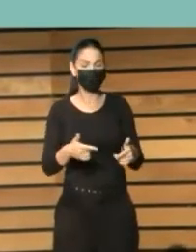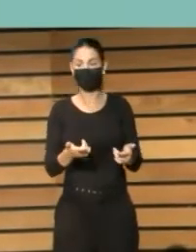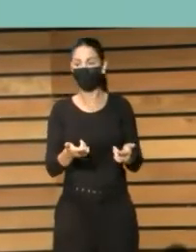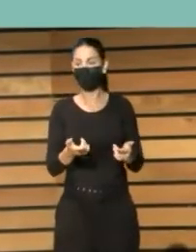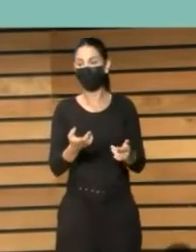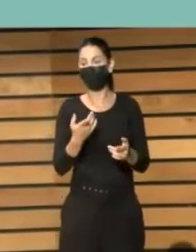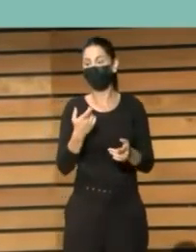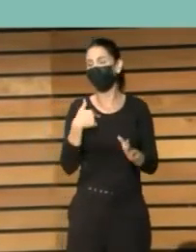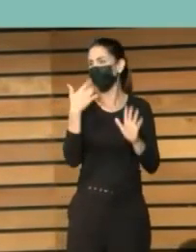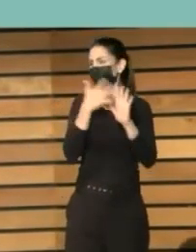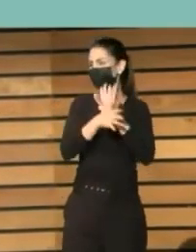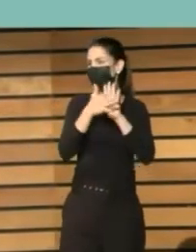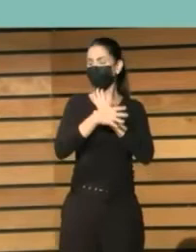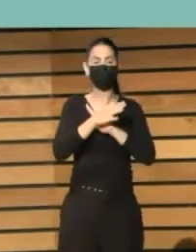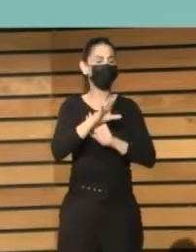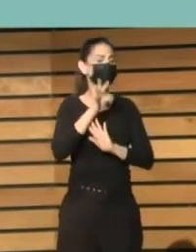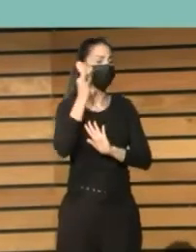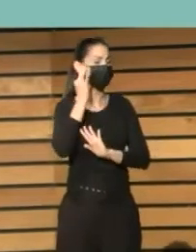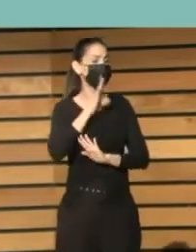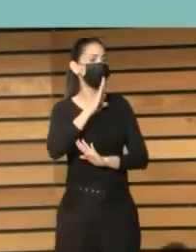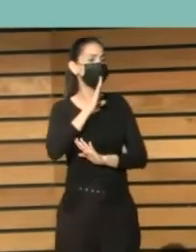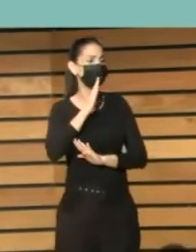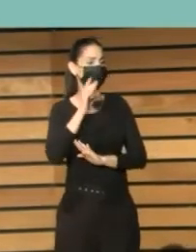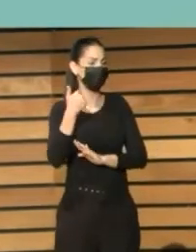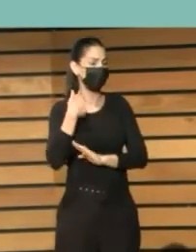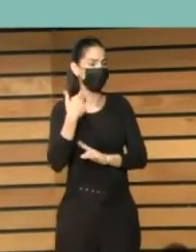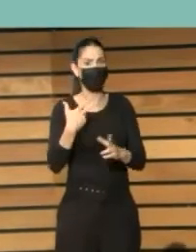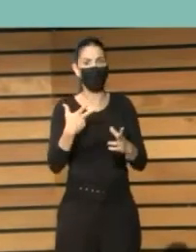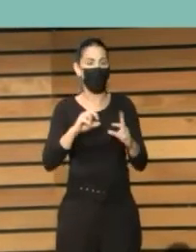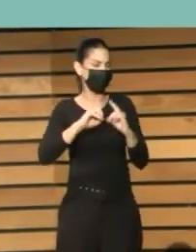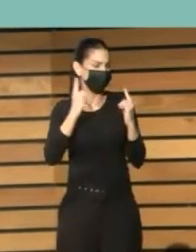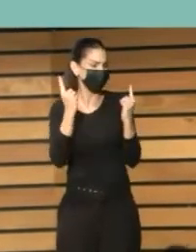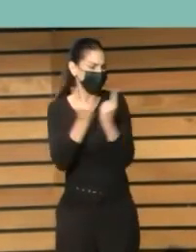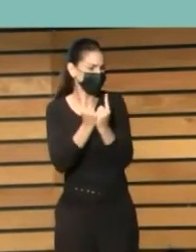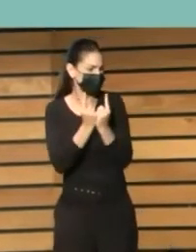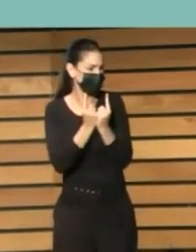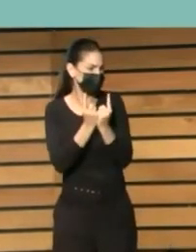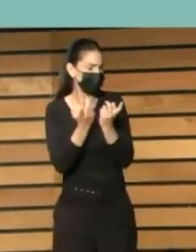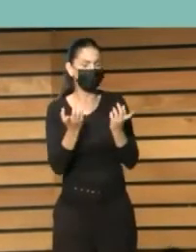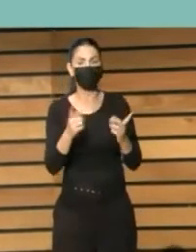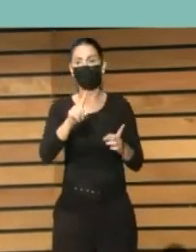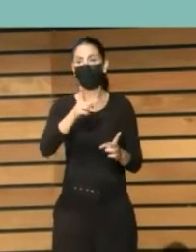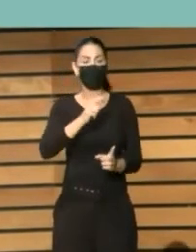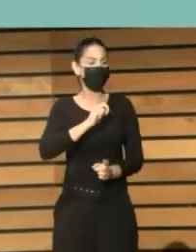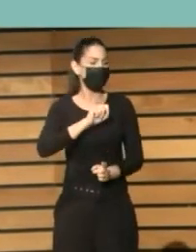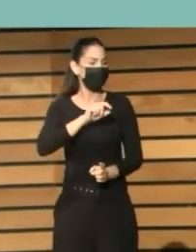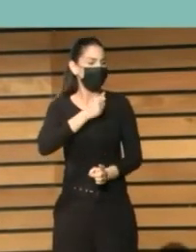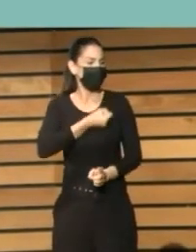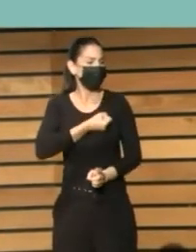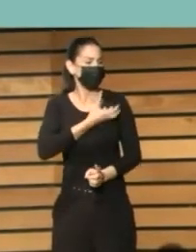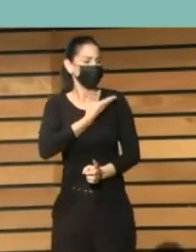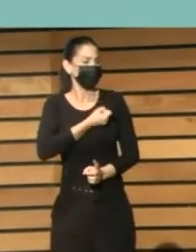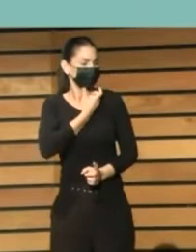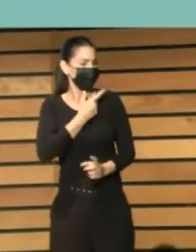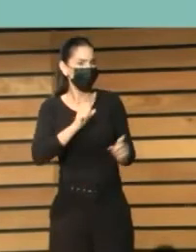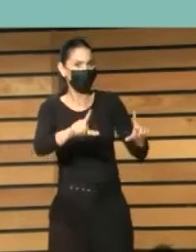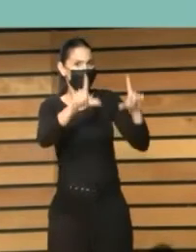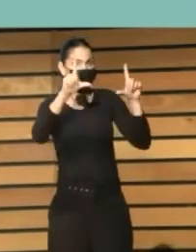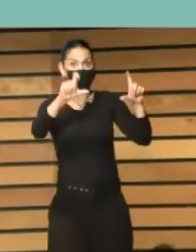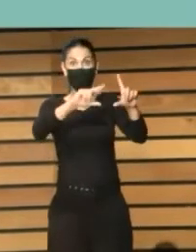se lo comentaba yo a Alicia bueno hemos optado por simplificar para intentar explicar a través de las emociones que nos producían determinadas imágenes